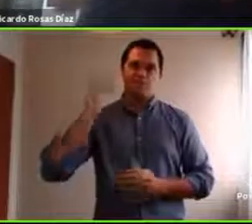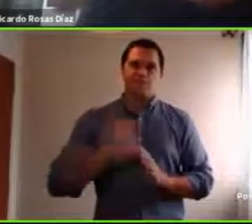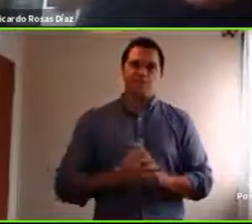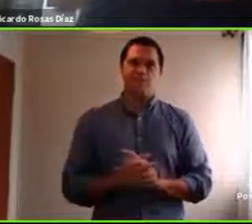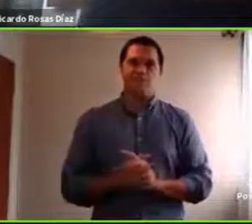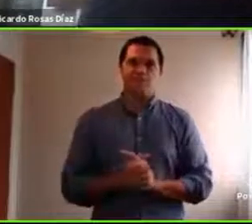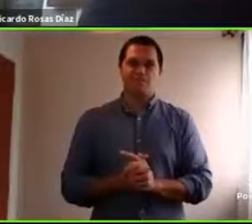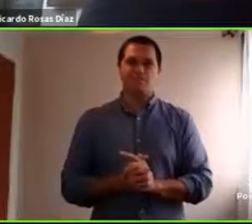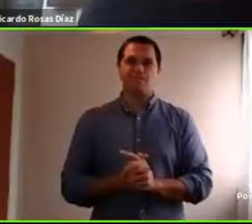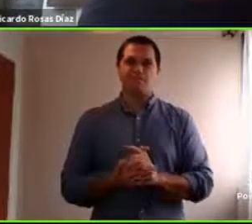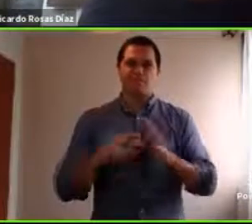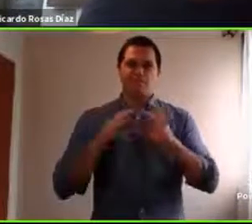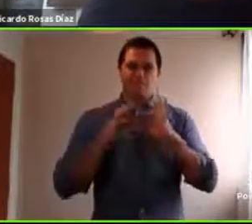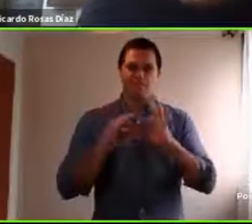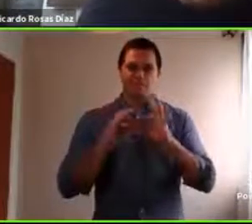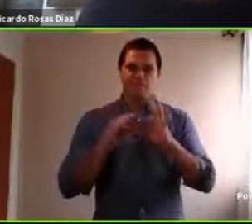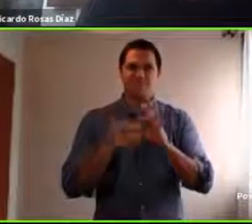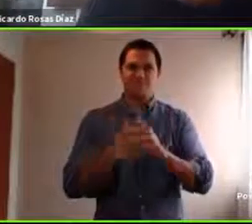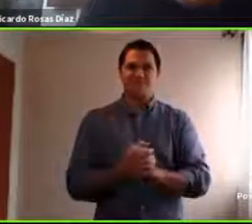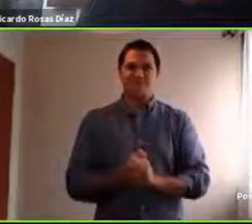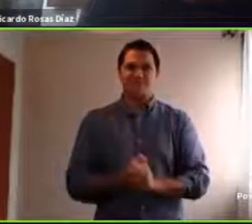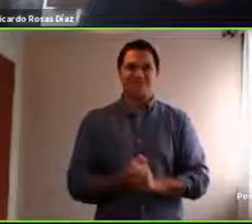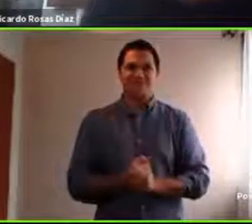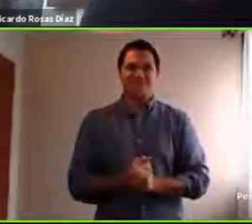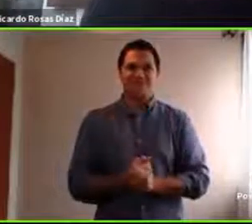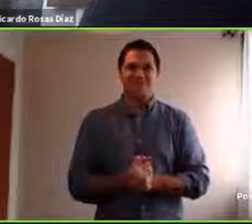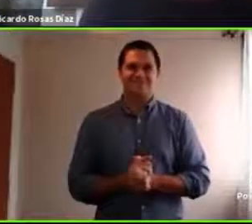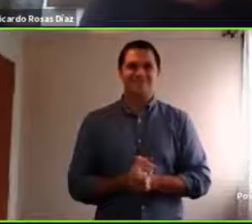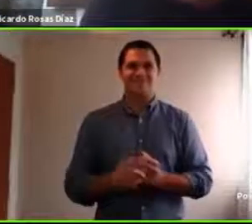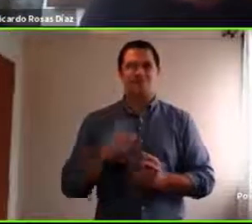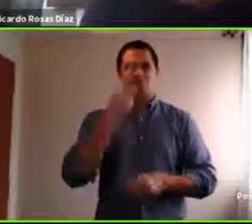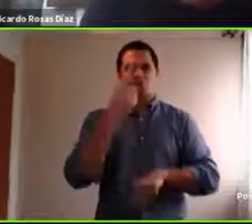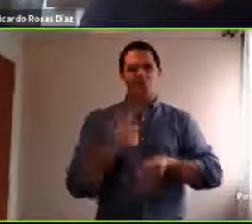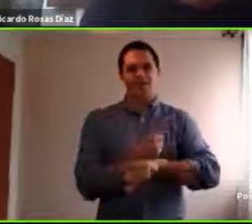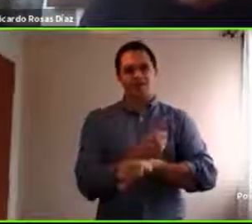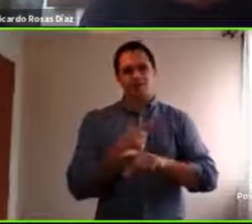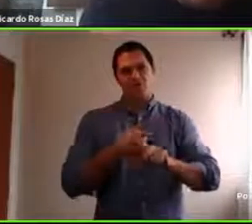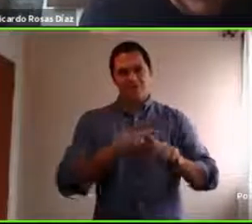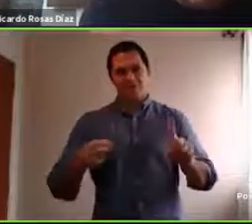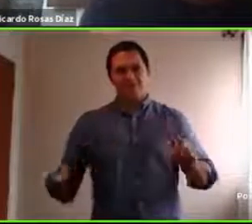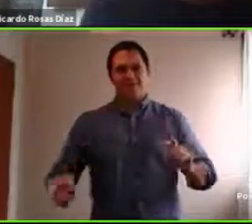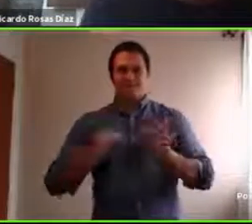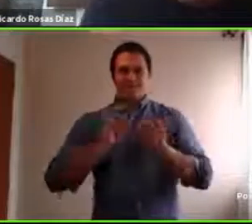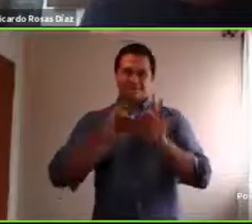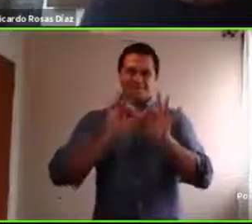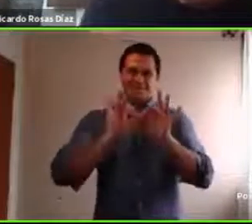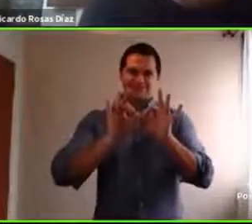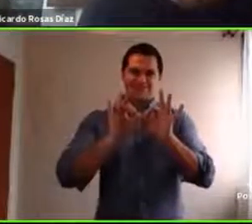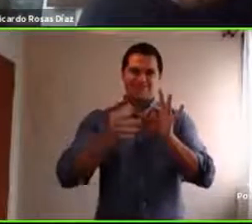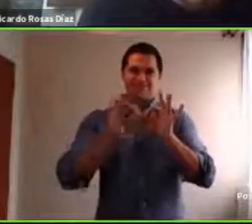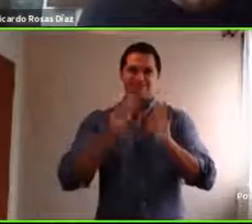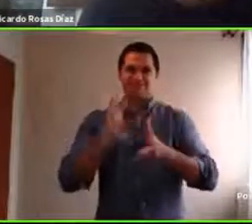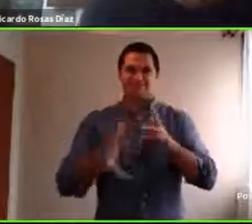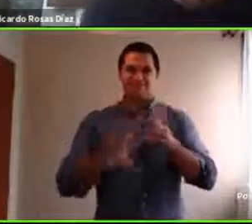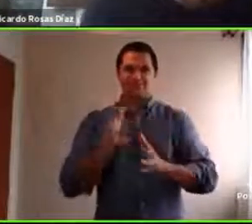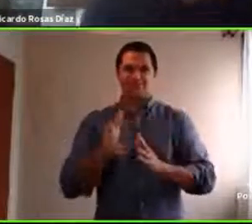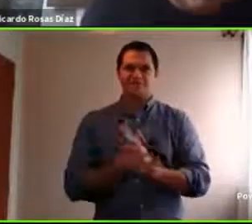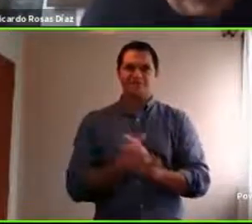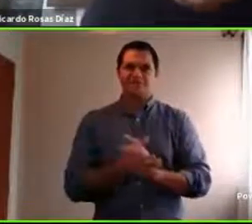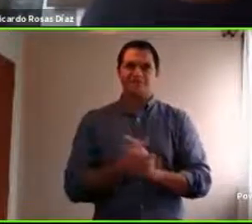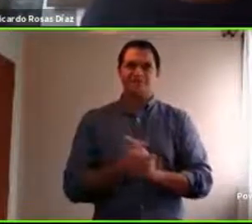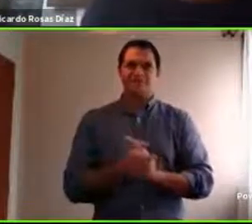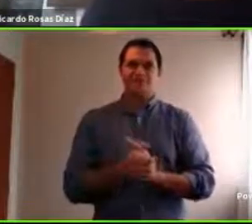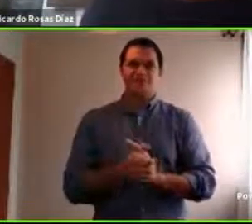lengua de señas muchas gracias sabemos lo cansador que es estar una hora y media en este trabajo y la verdad es que